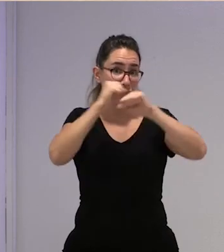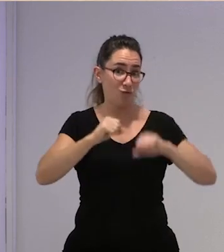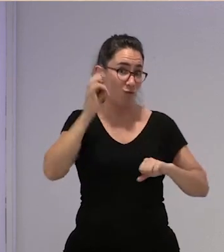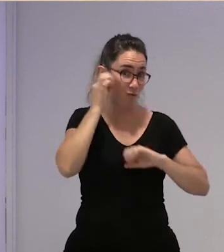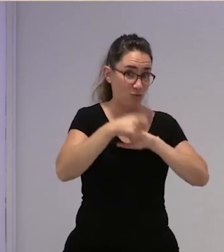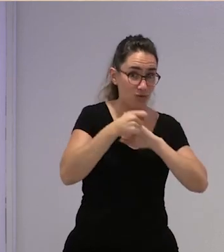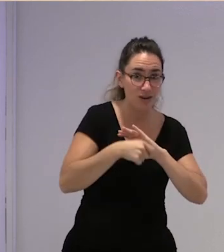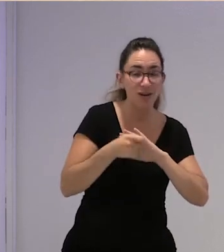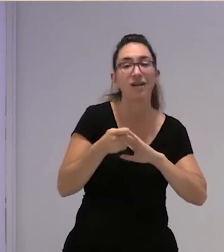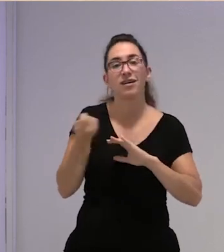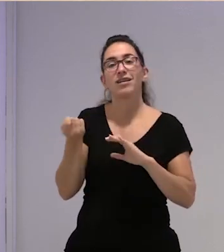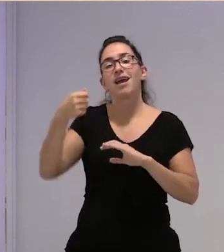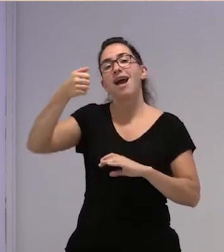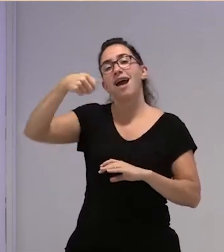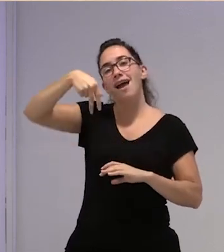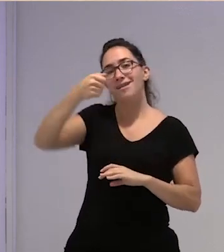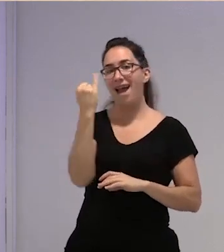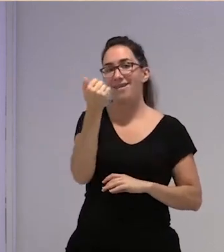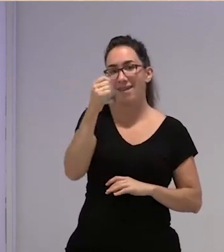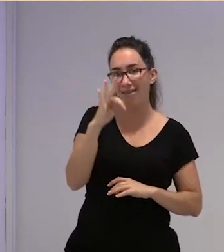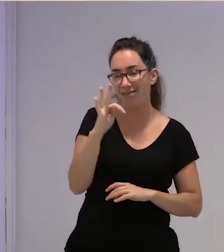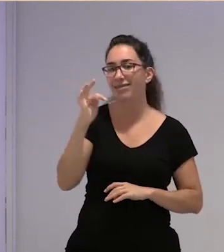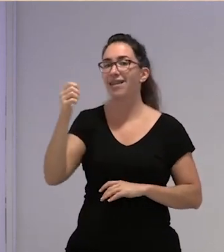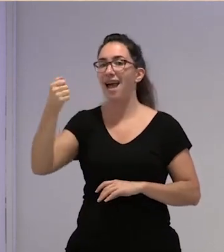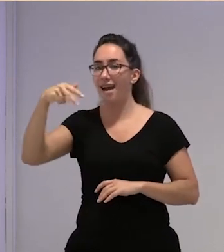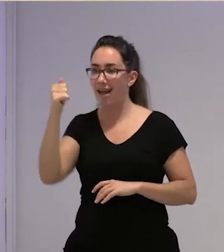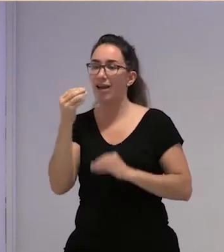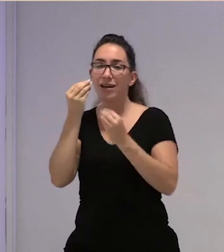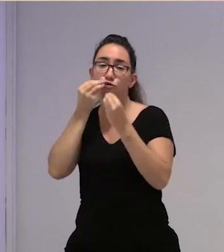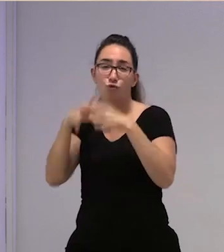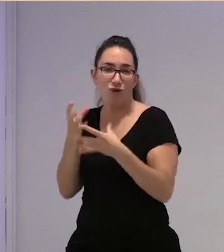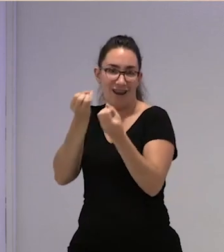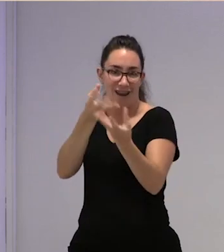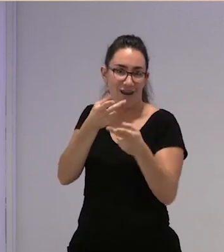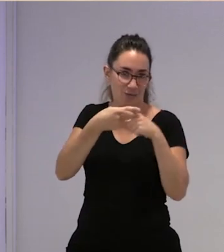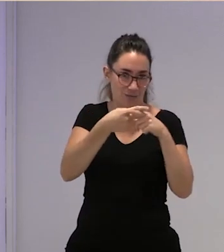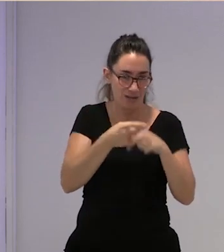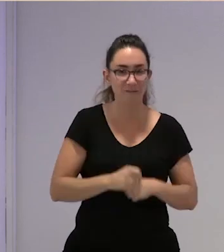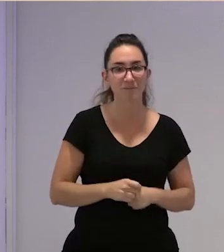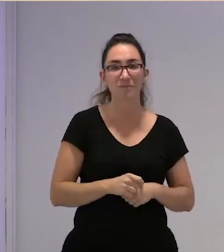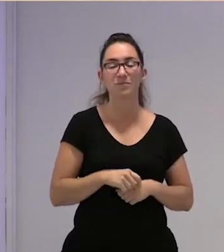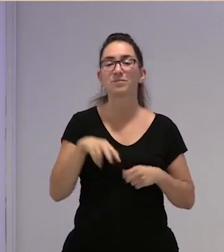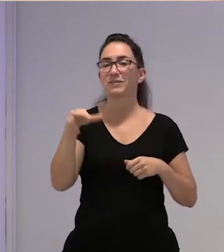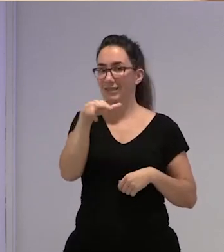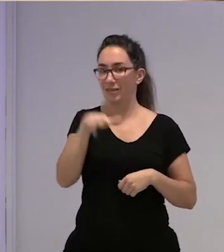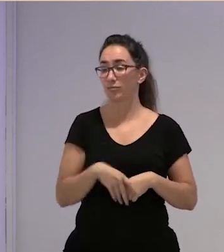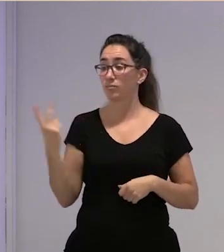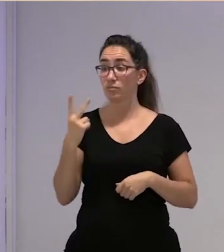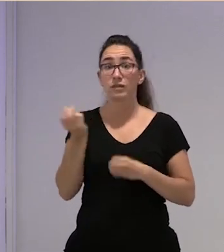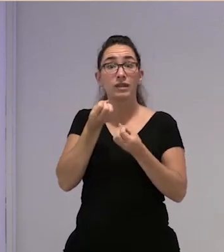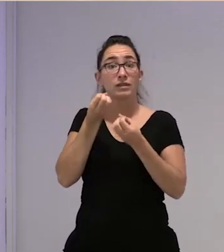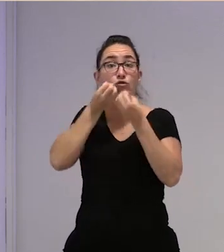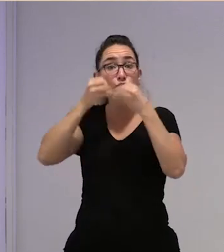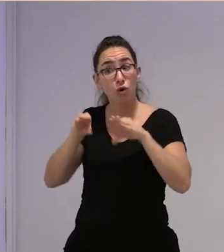Nayat eta anaren historioa esagutuko dugu. La suya es la historia de muchas y muchas mujeres